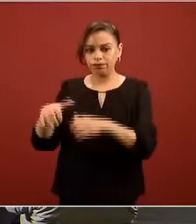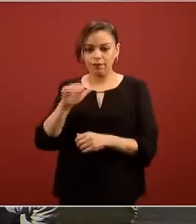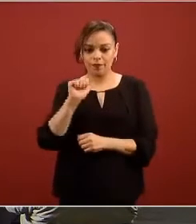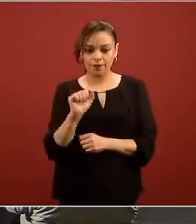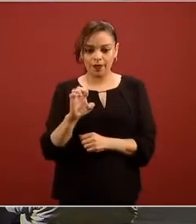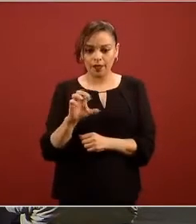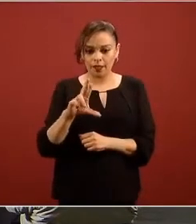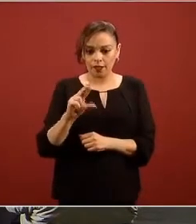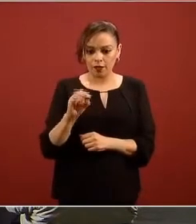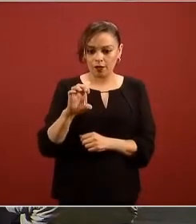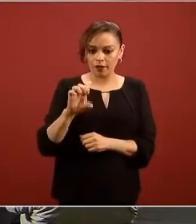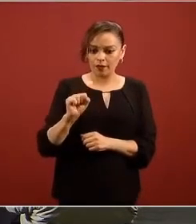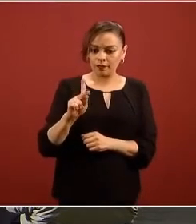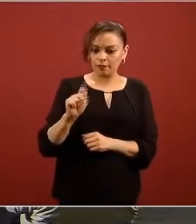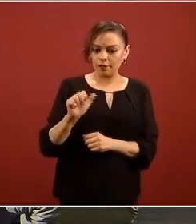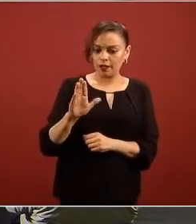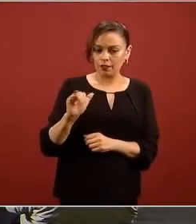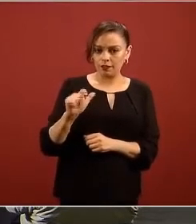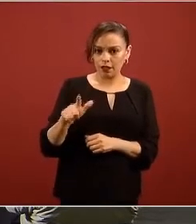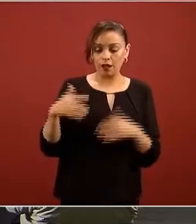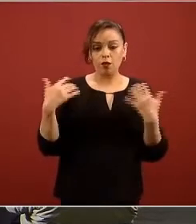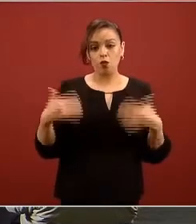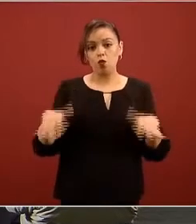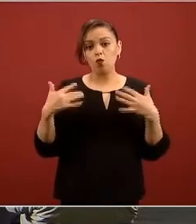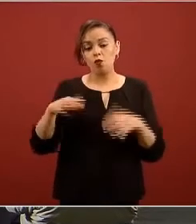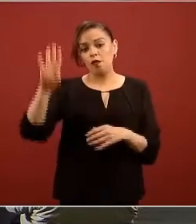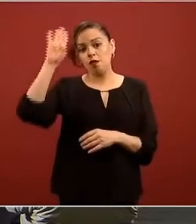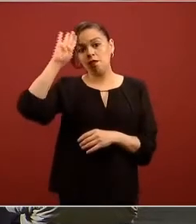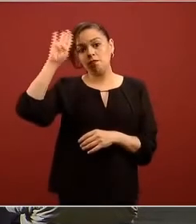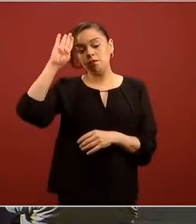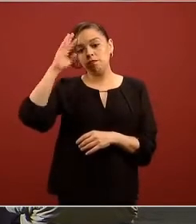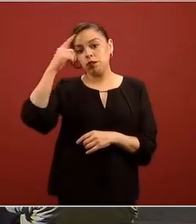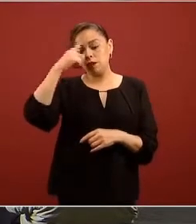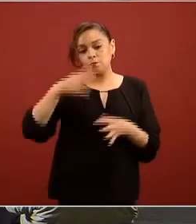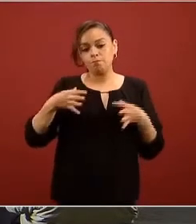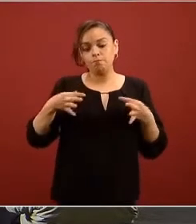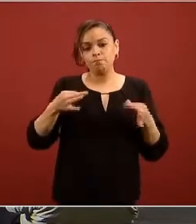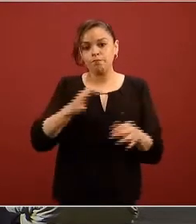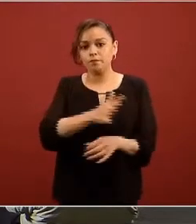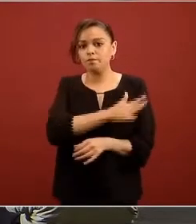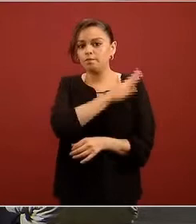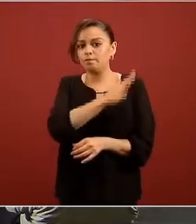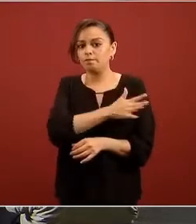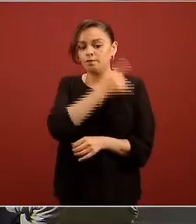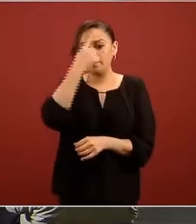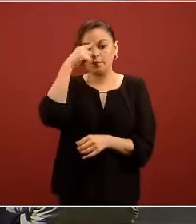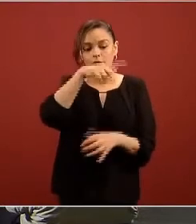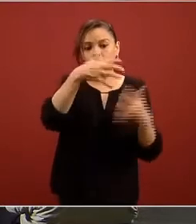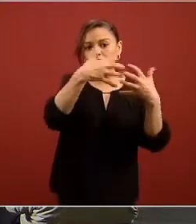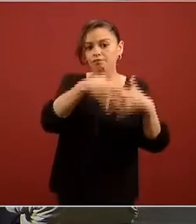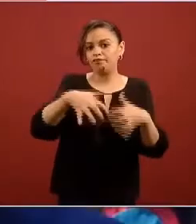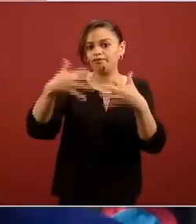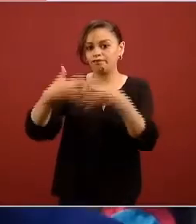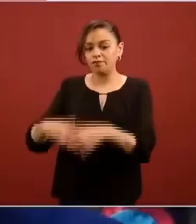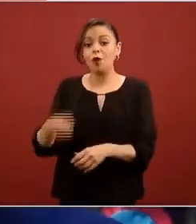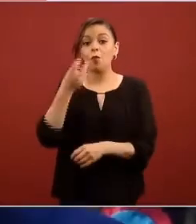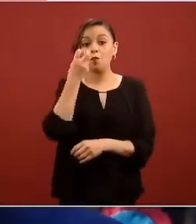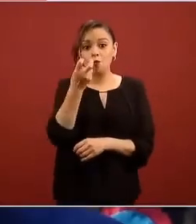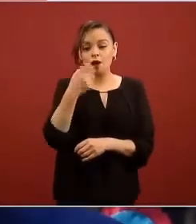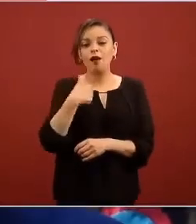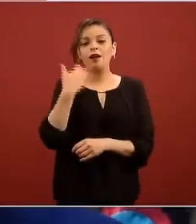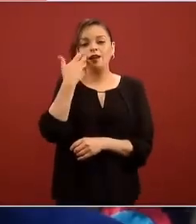altos niveles de exigencia en la calidad de manufactura por eso buscamos la colaboración con ellos